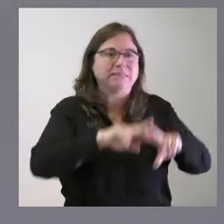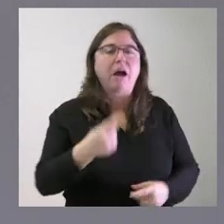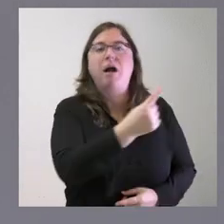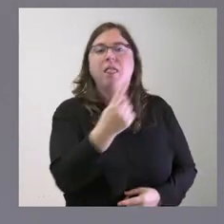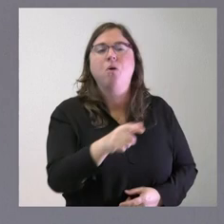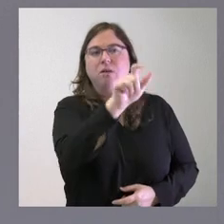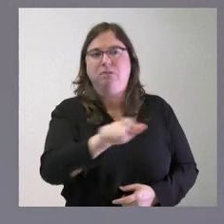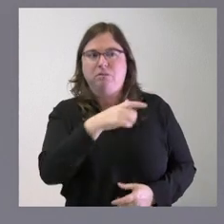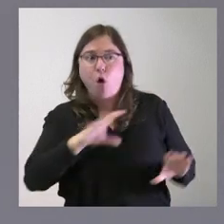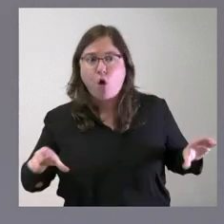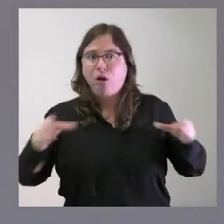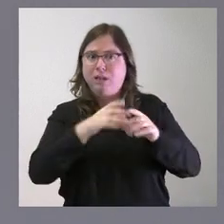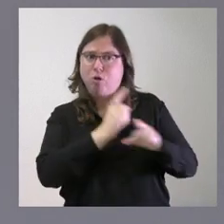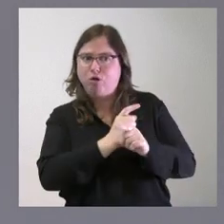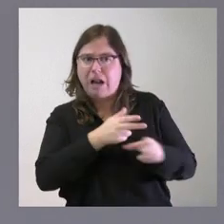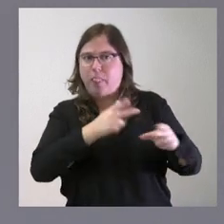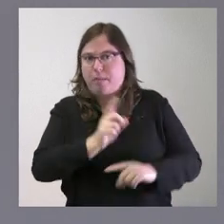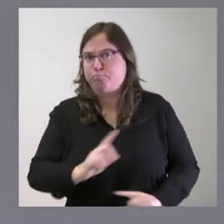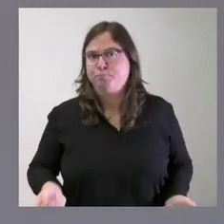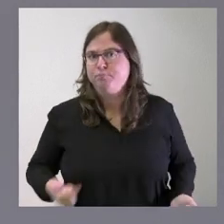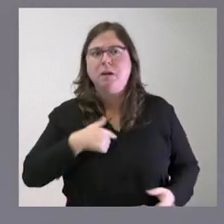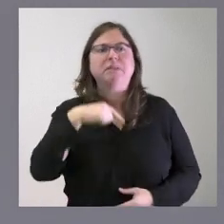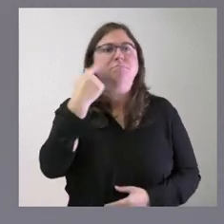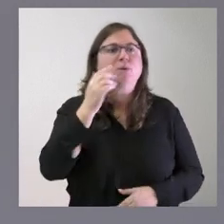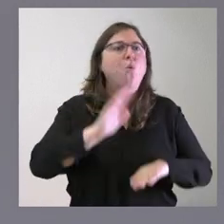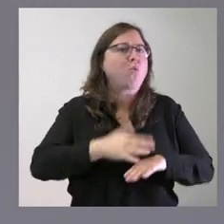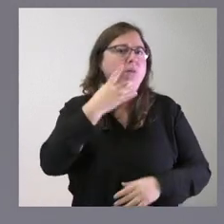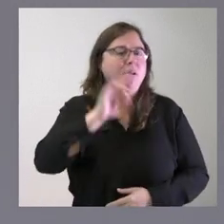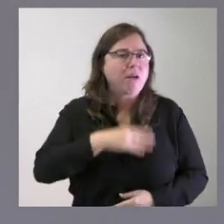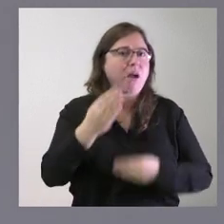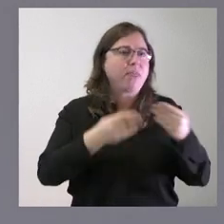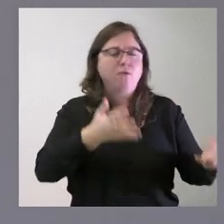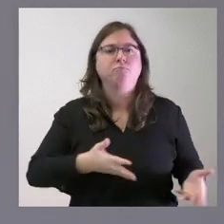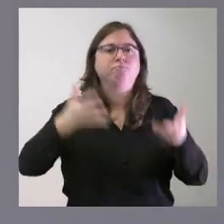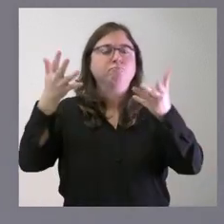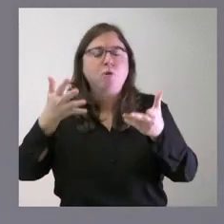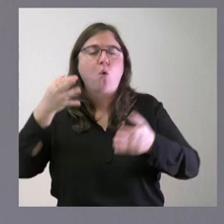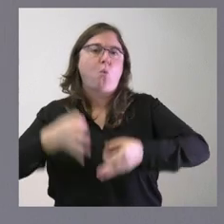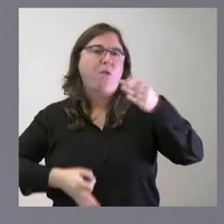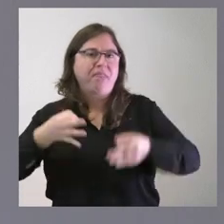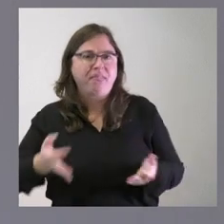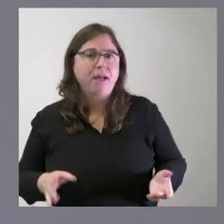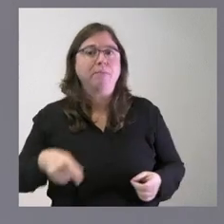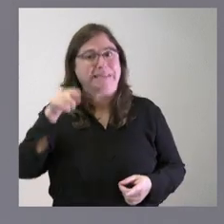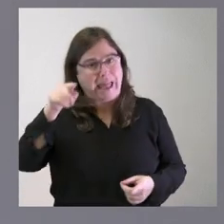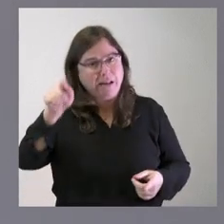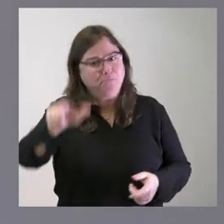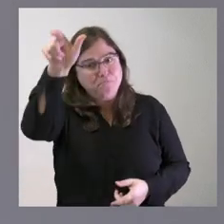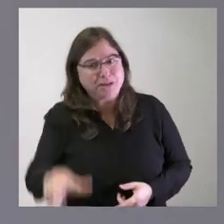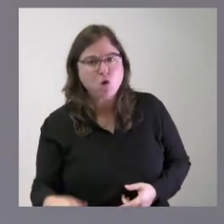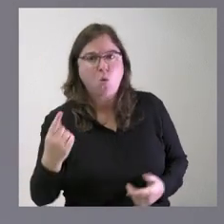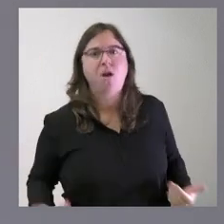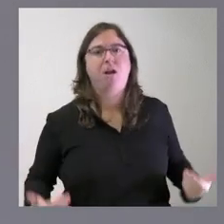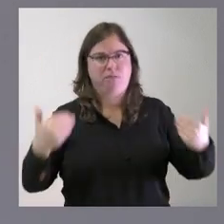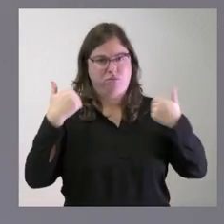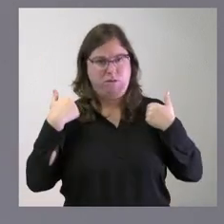obtener todos los datos que nos permitan identificar quién es el culpable ponerlo a disposición judicial y que sobre él caiga el peso de la